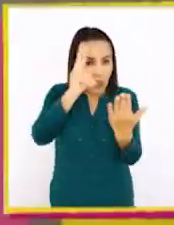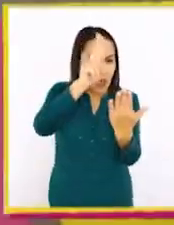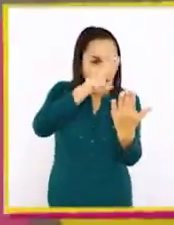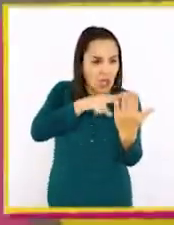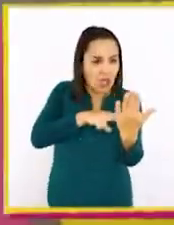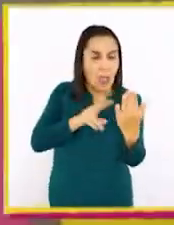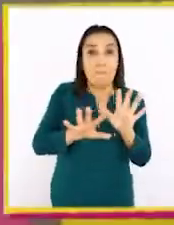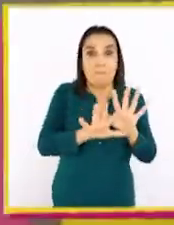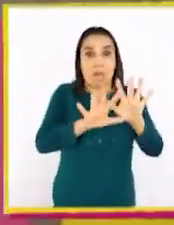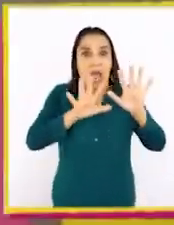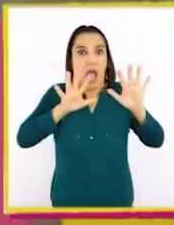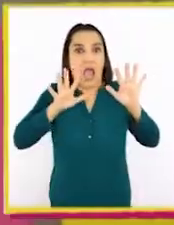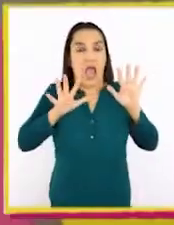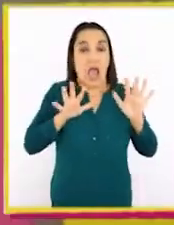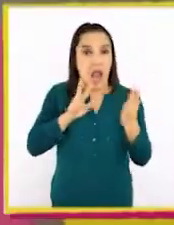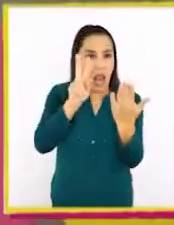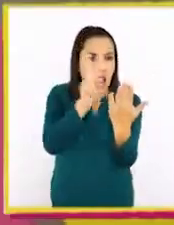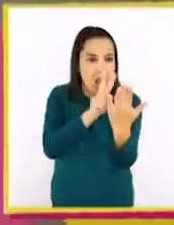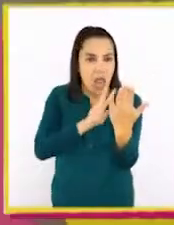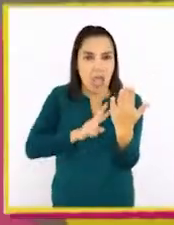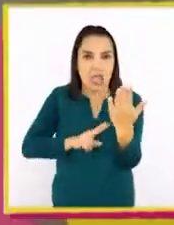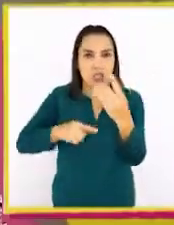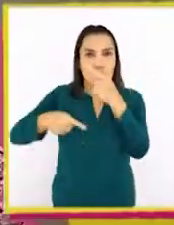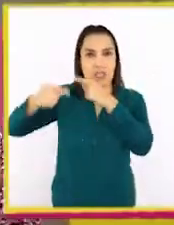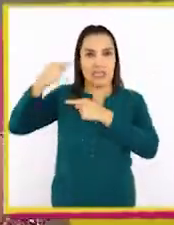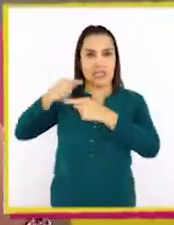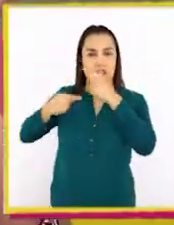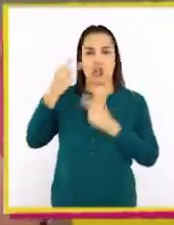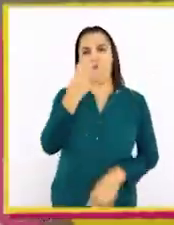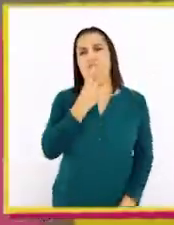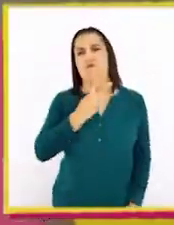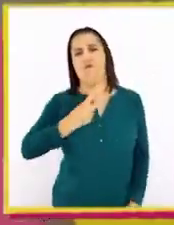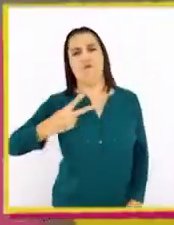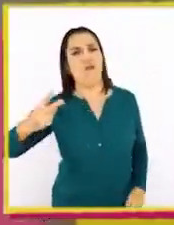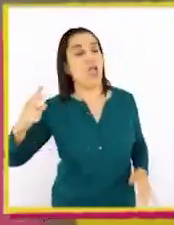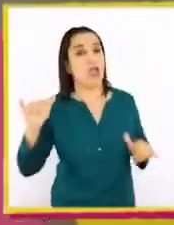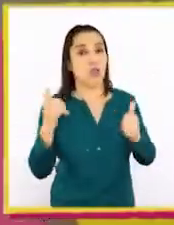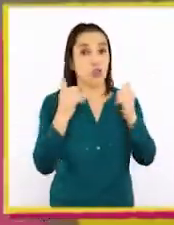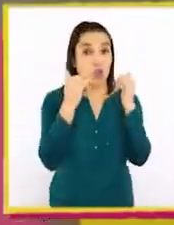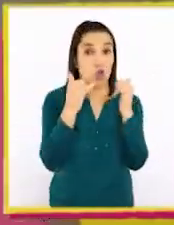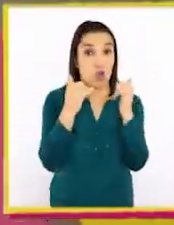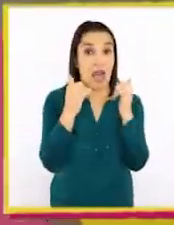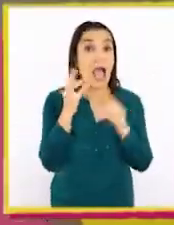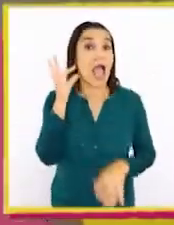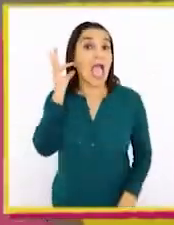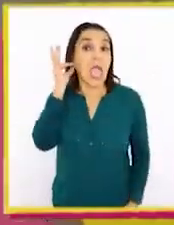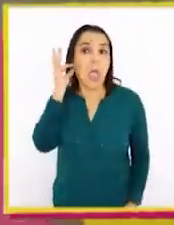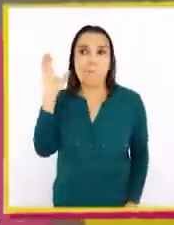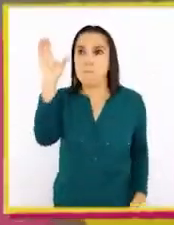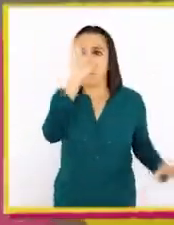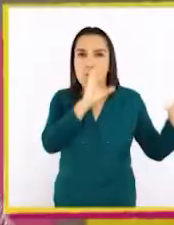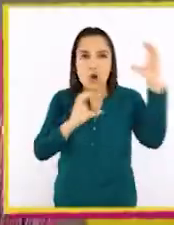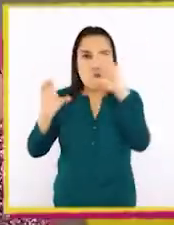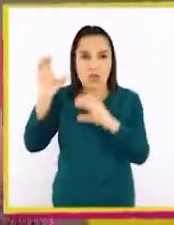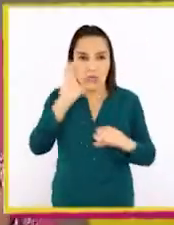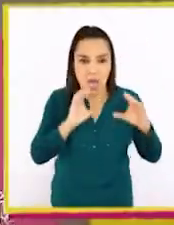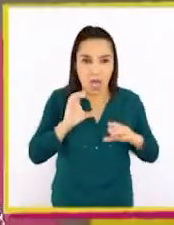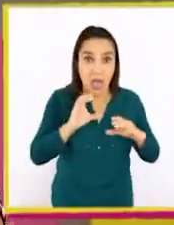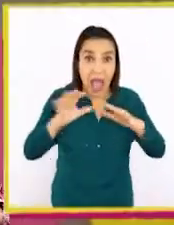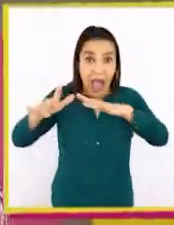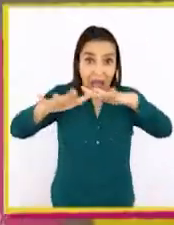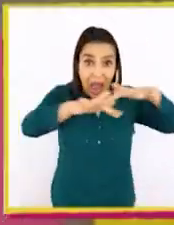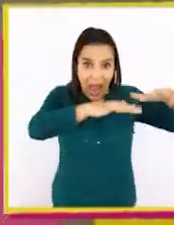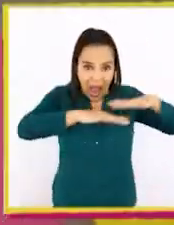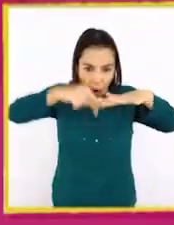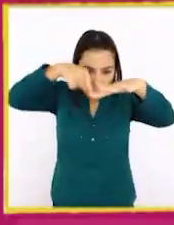parte más alucinante. Estaba leyendo una historia de aventuras. Se trataba de unas exploradoras que descubrían una isla sumergida